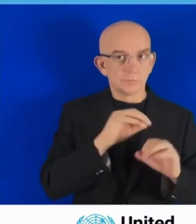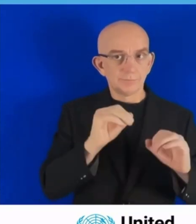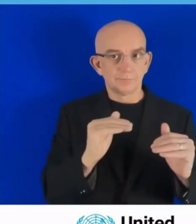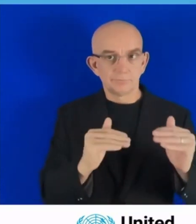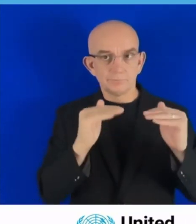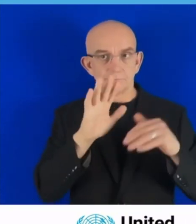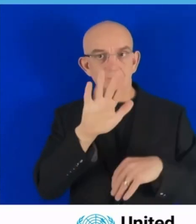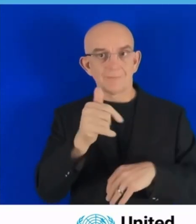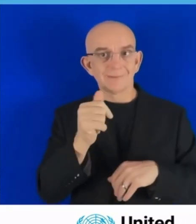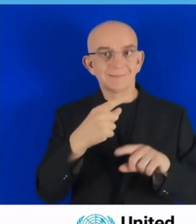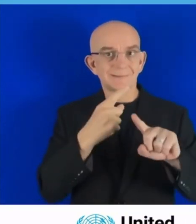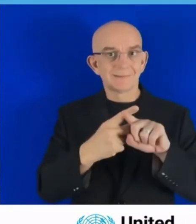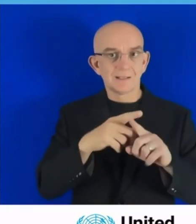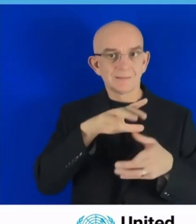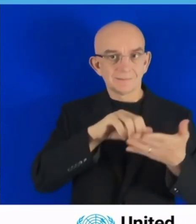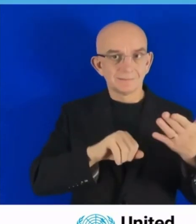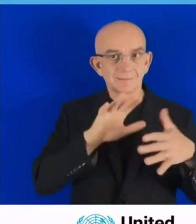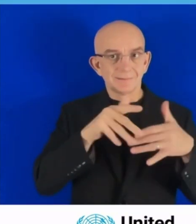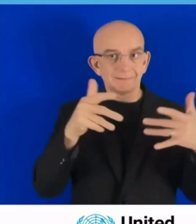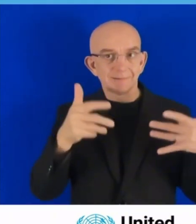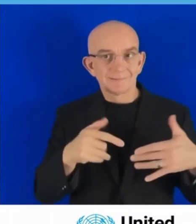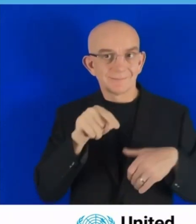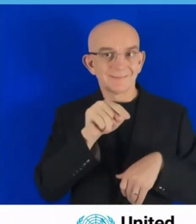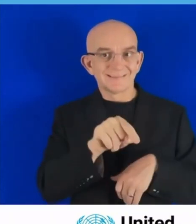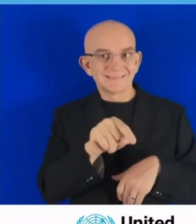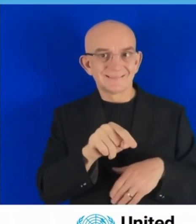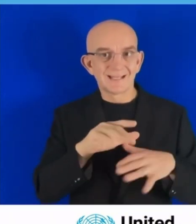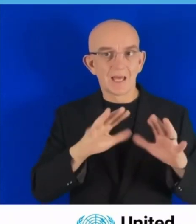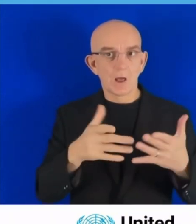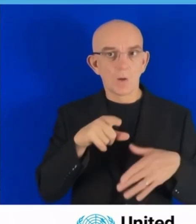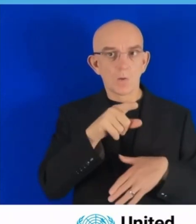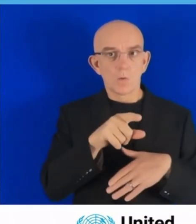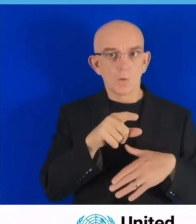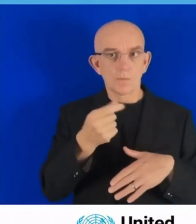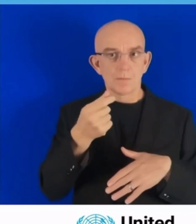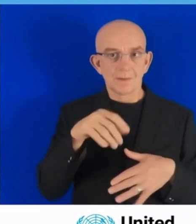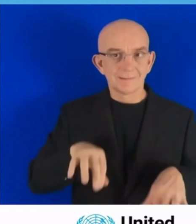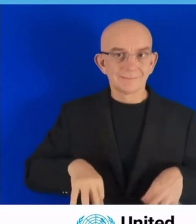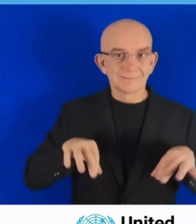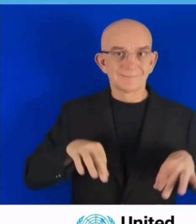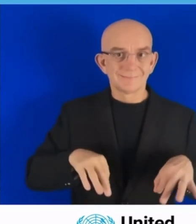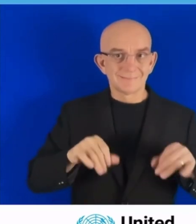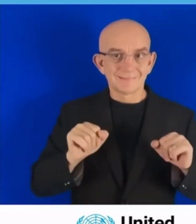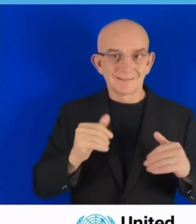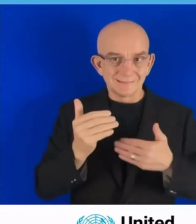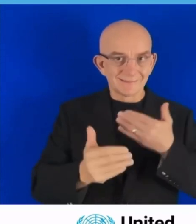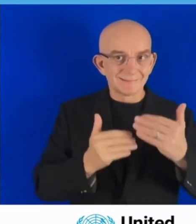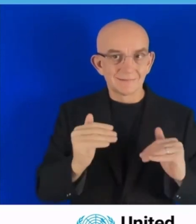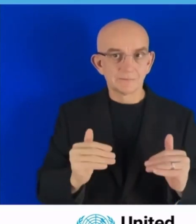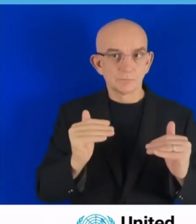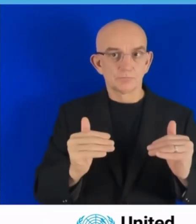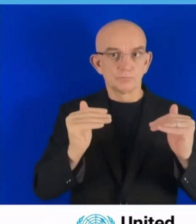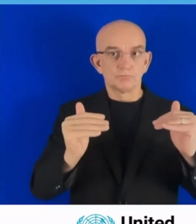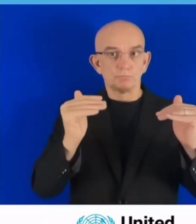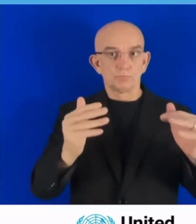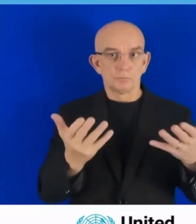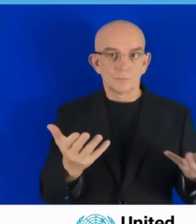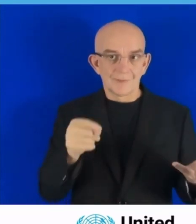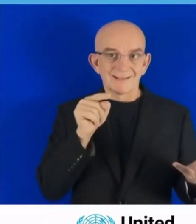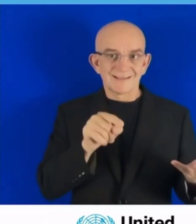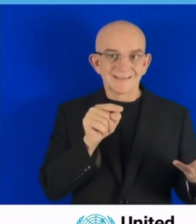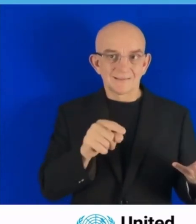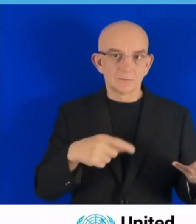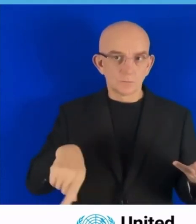Desde CAF, como un actor y como vocero global de América Latina y el Caribe, estamos preparados para formar parte de la agenda renovada que se plantea en esta cumbre y